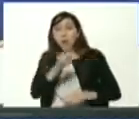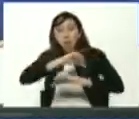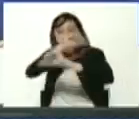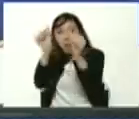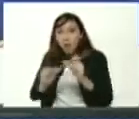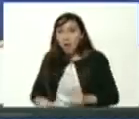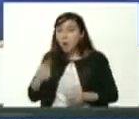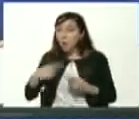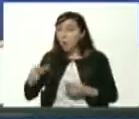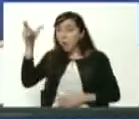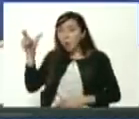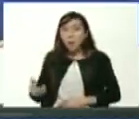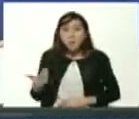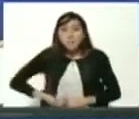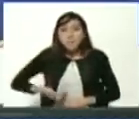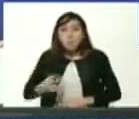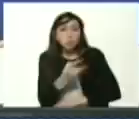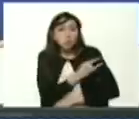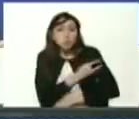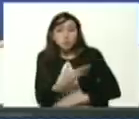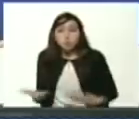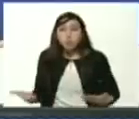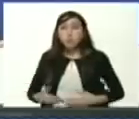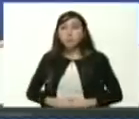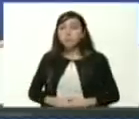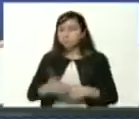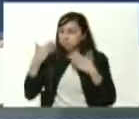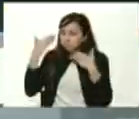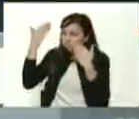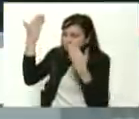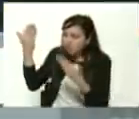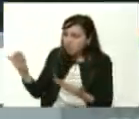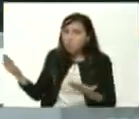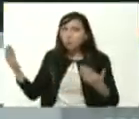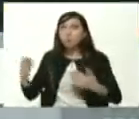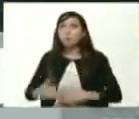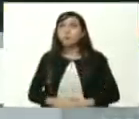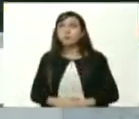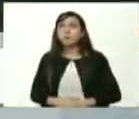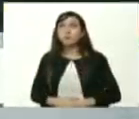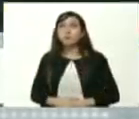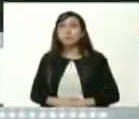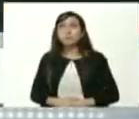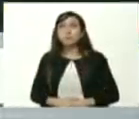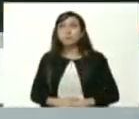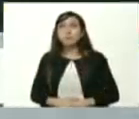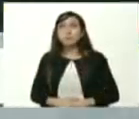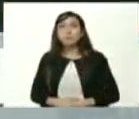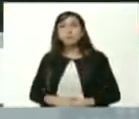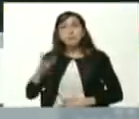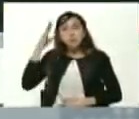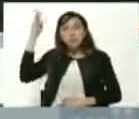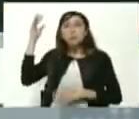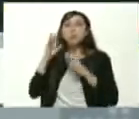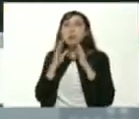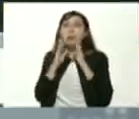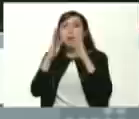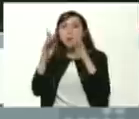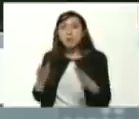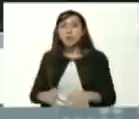otra de las grandes universidades Tibisay mi saludo Tibisay que Dios te bendiga